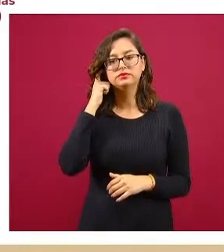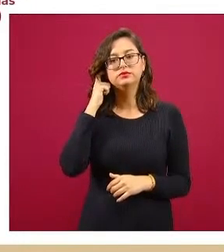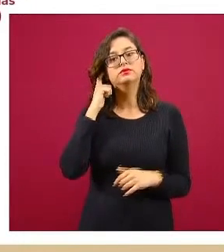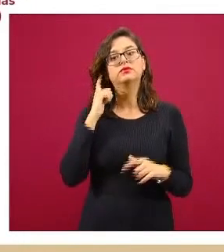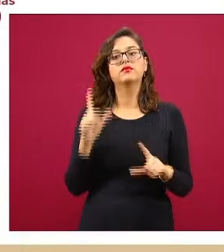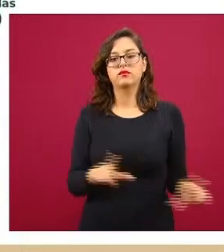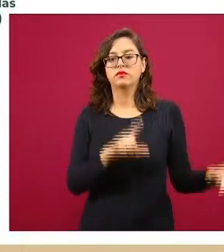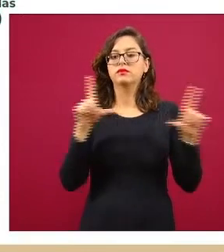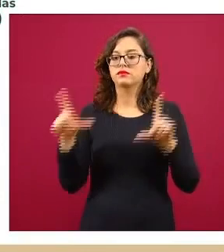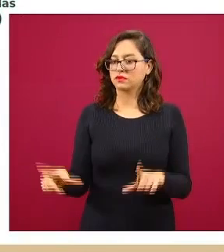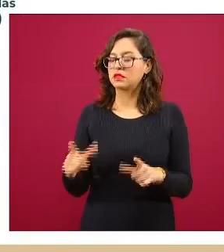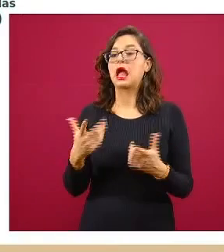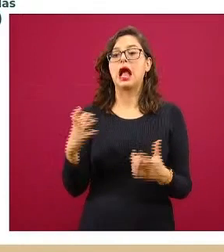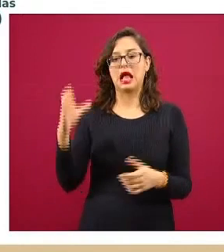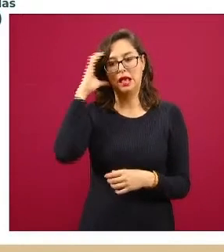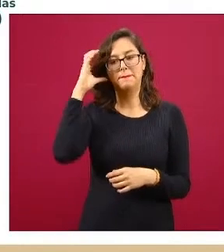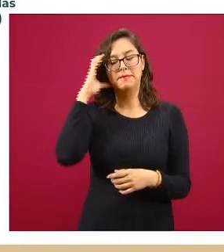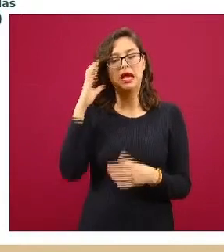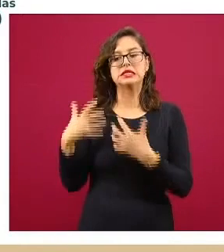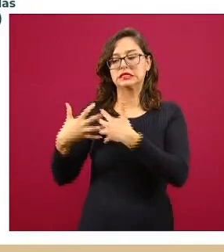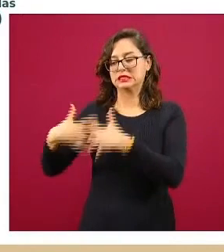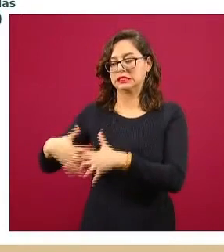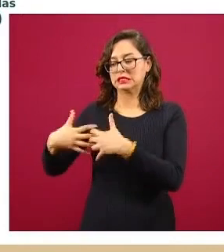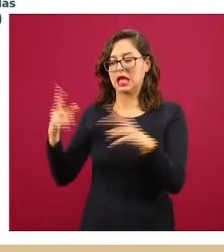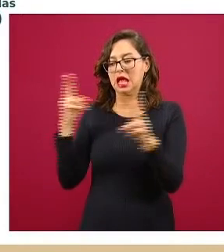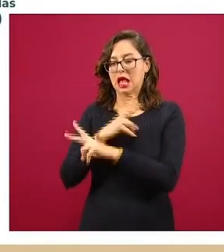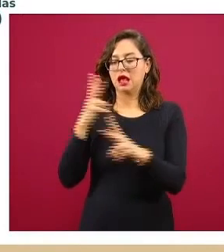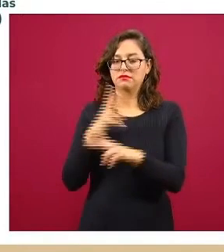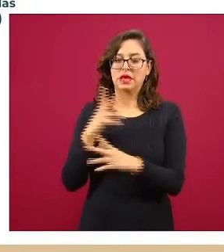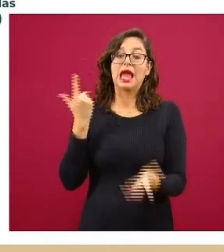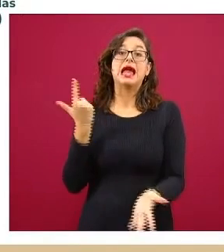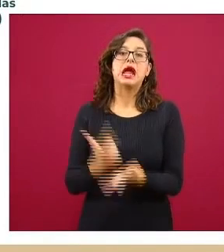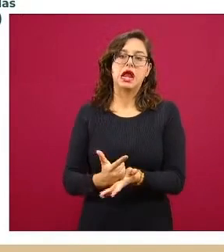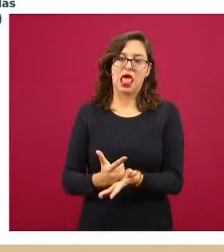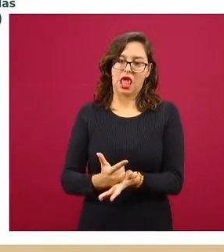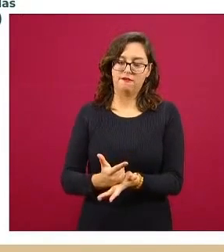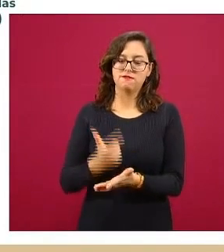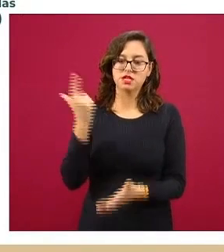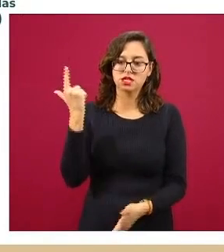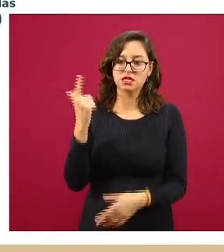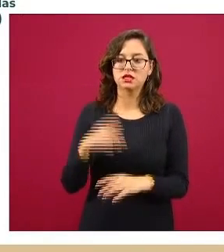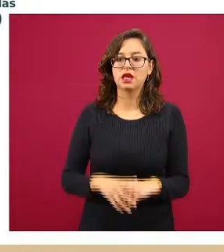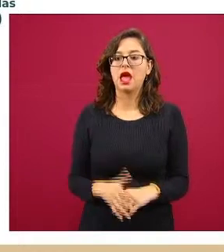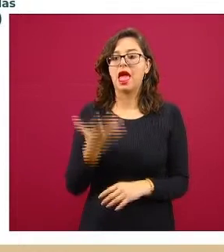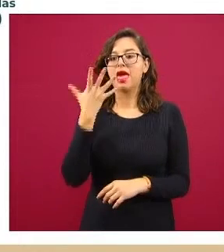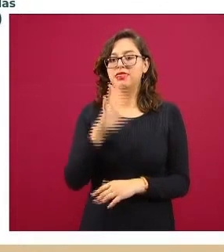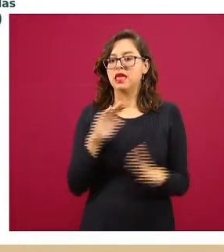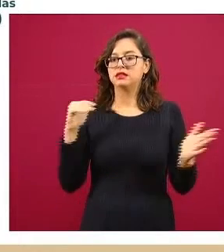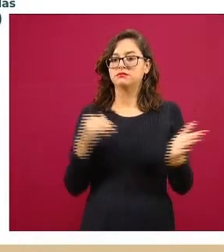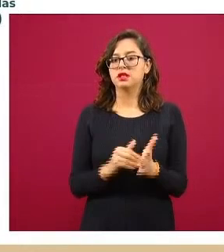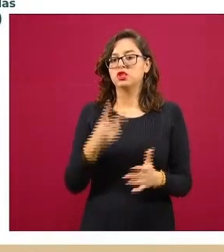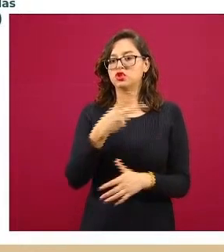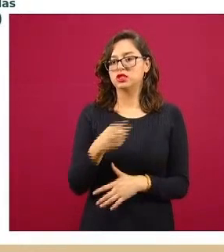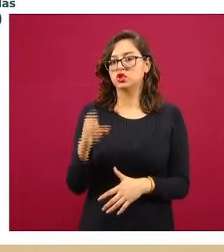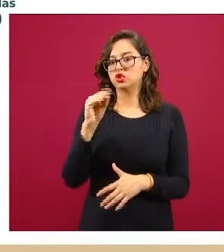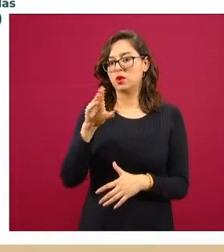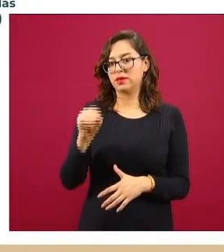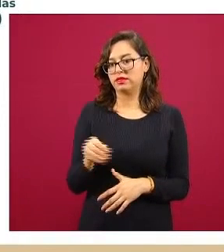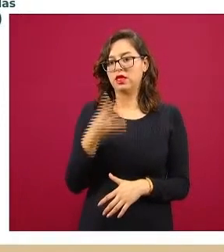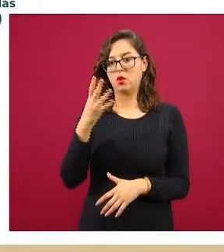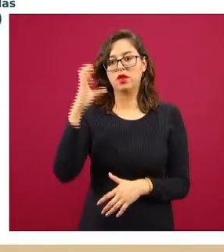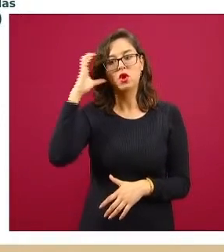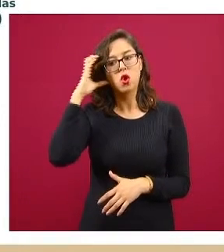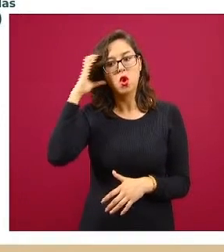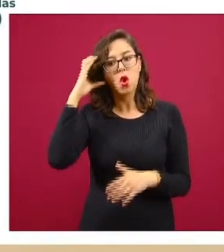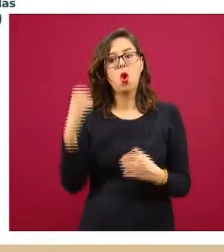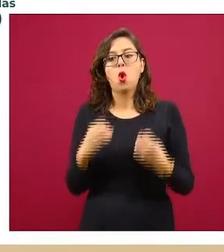siguiente es el mismo concepto, pero para camas para pacientes críticos, donde de un total de 10 mil 294, tenemos